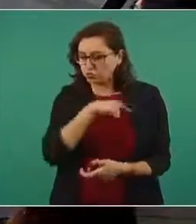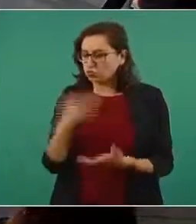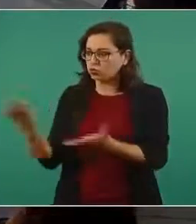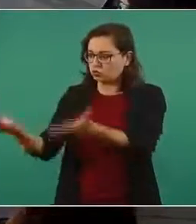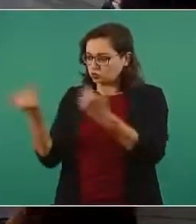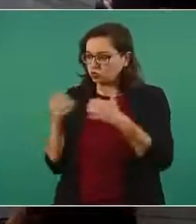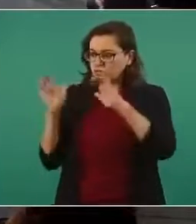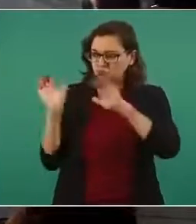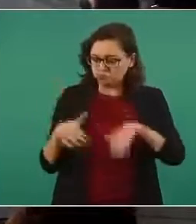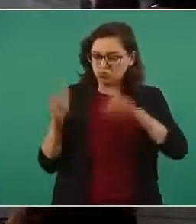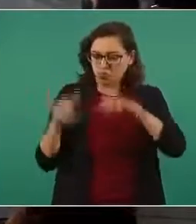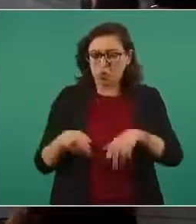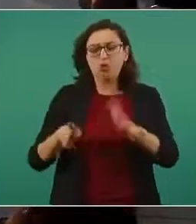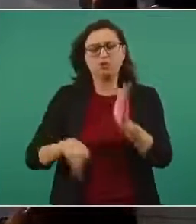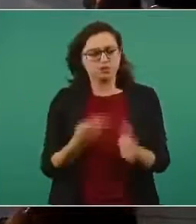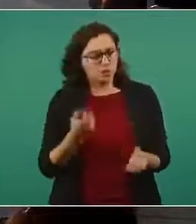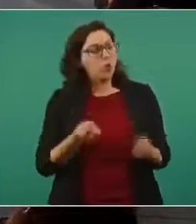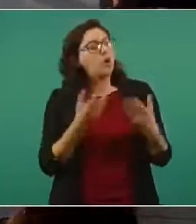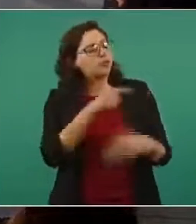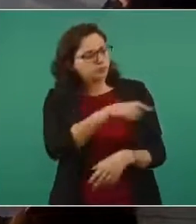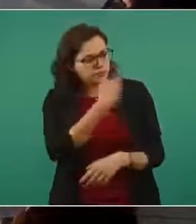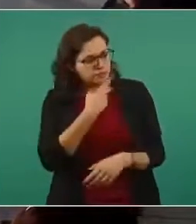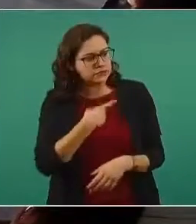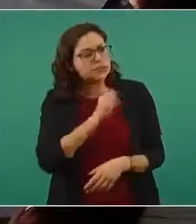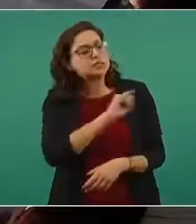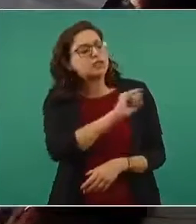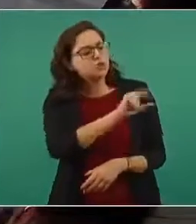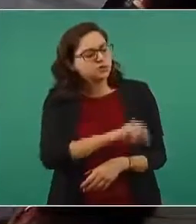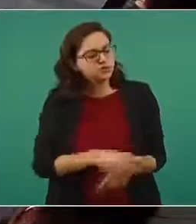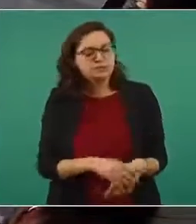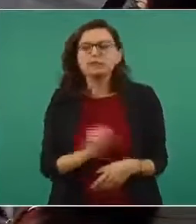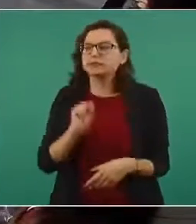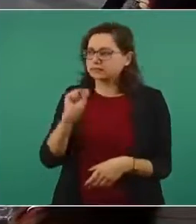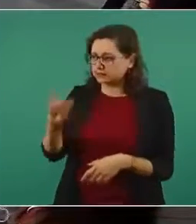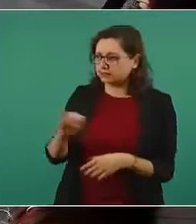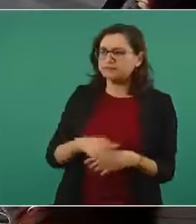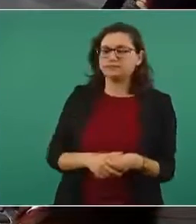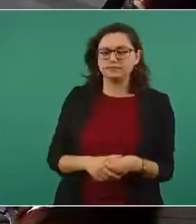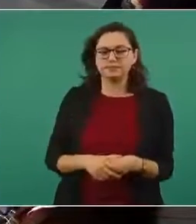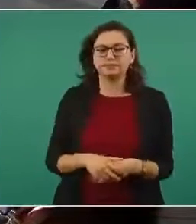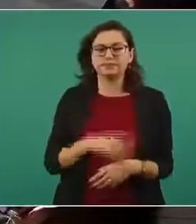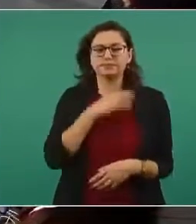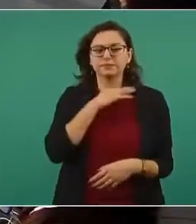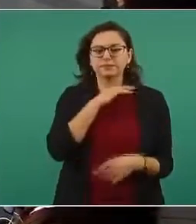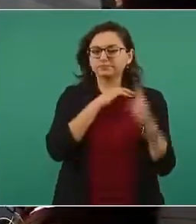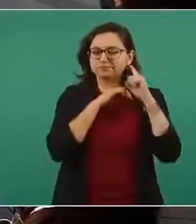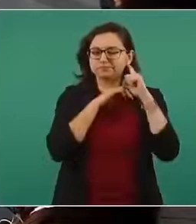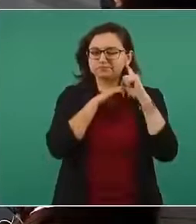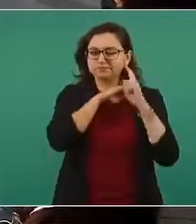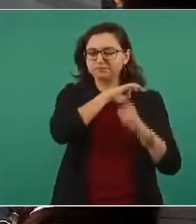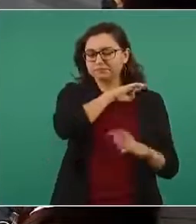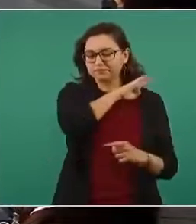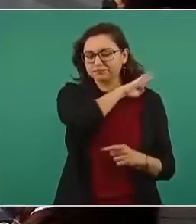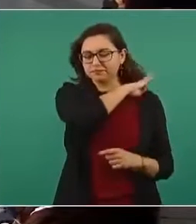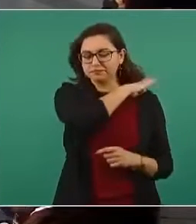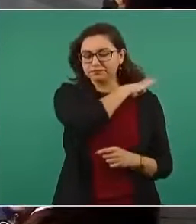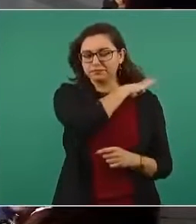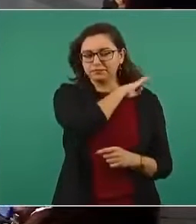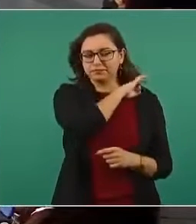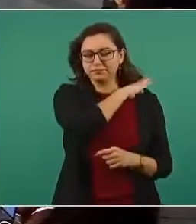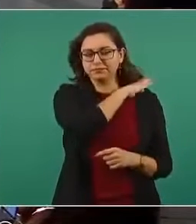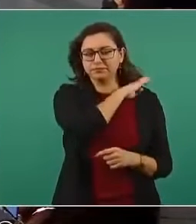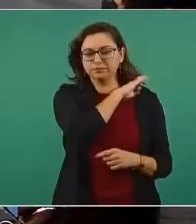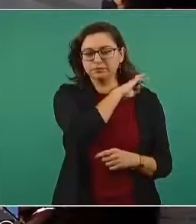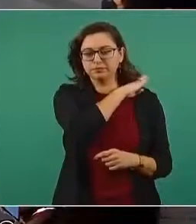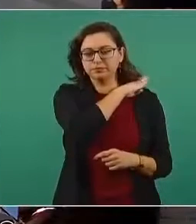¿cuántos llevamos? llevamos en cantidad no tengo el dato exacto pero tenemos ya cerca de 180 millones